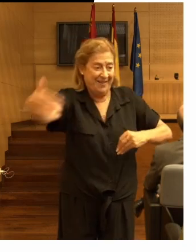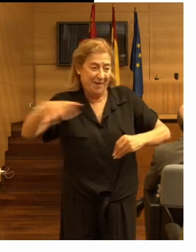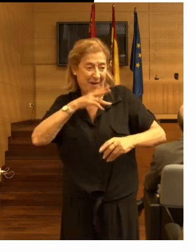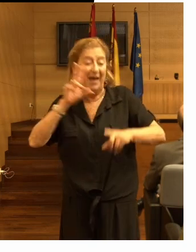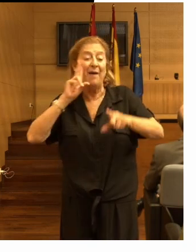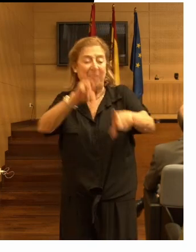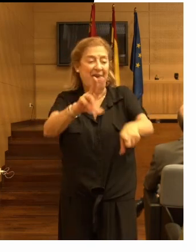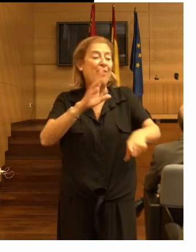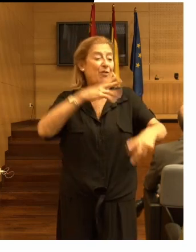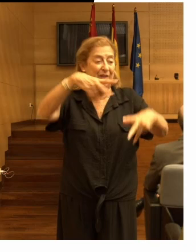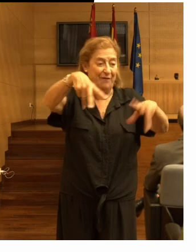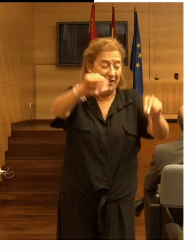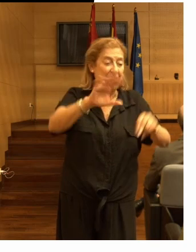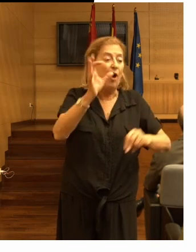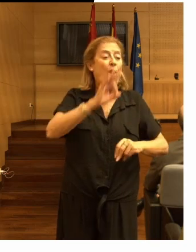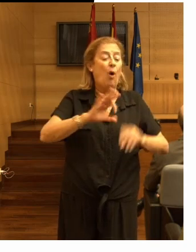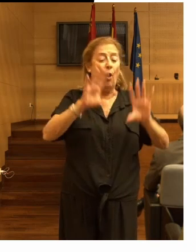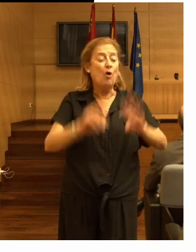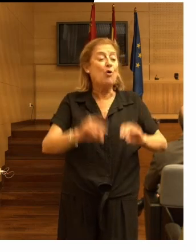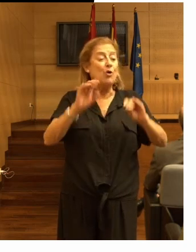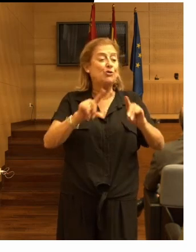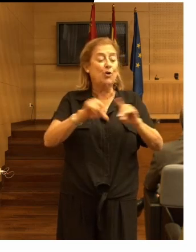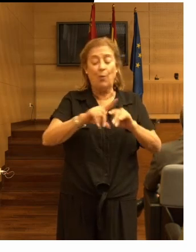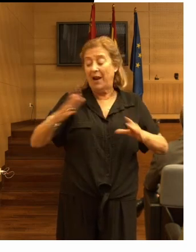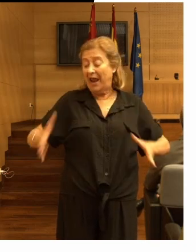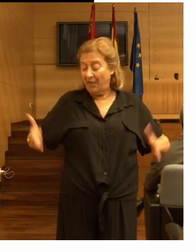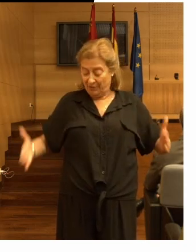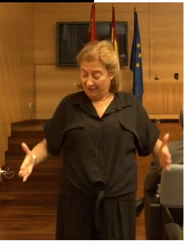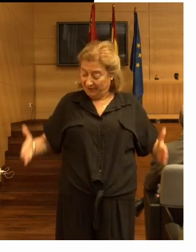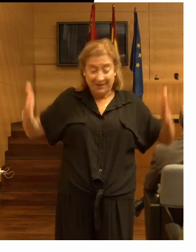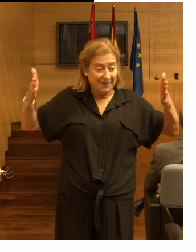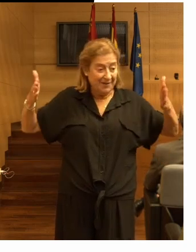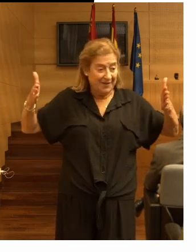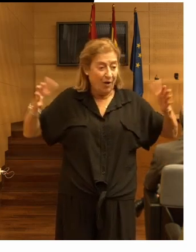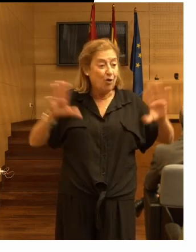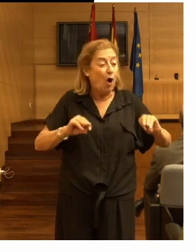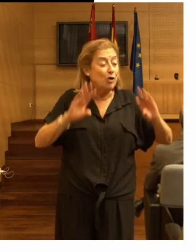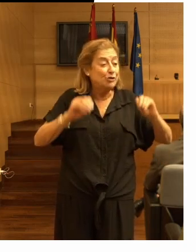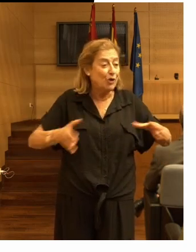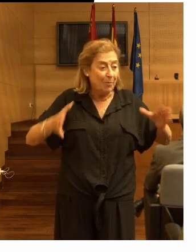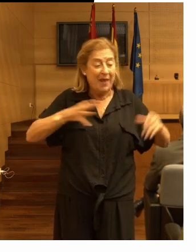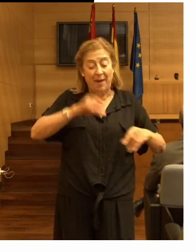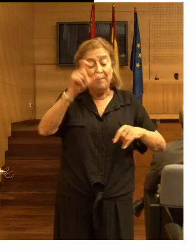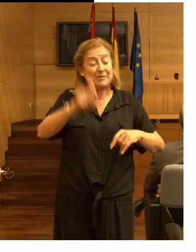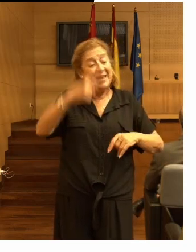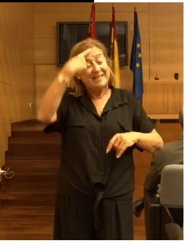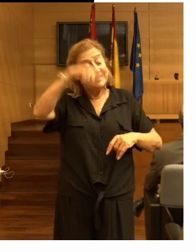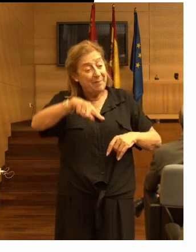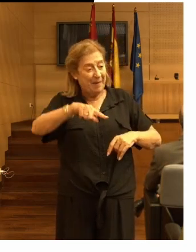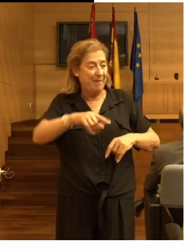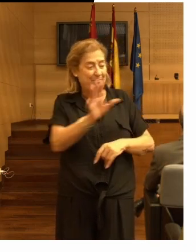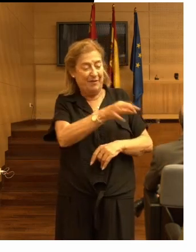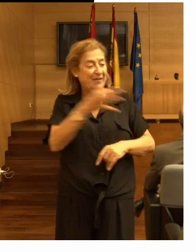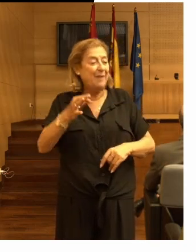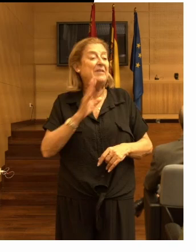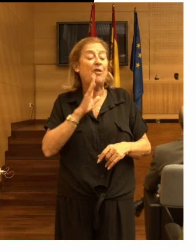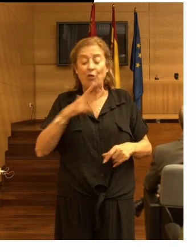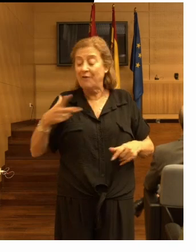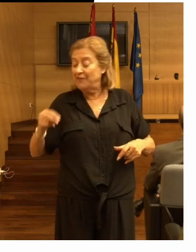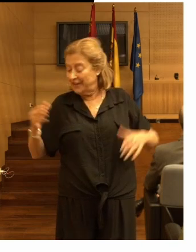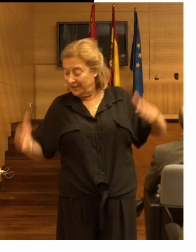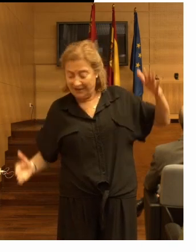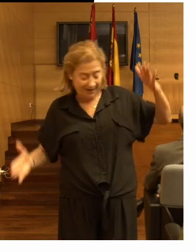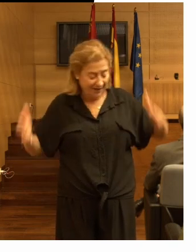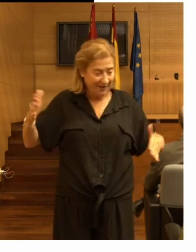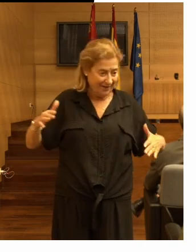unos colchones con elevaciones laterales para que la persona sepa perfectamente dónde acaba la cama